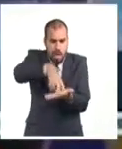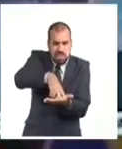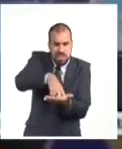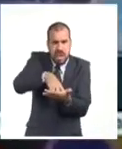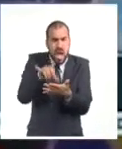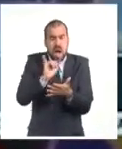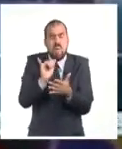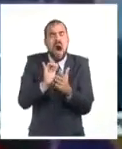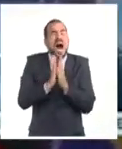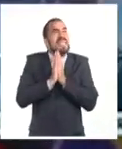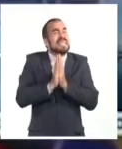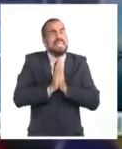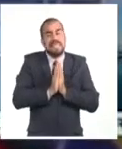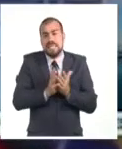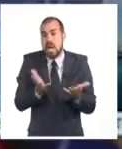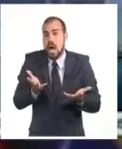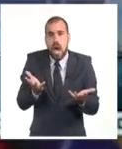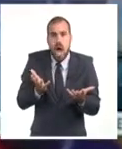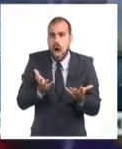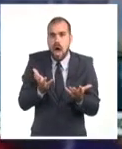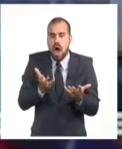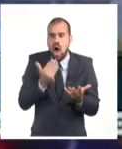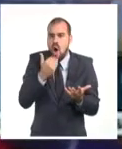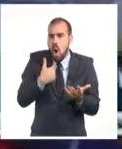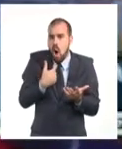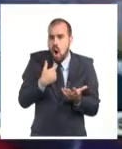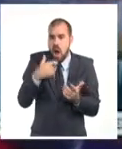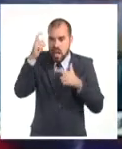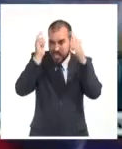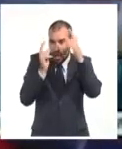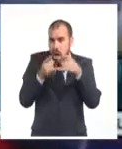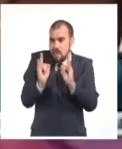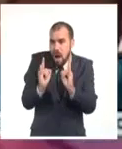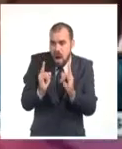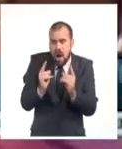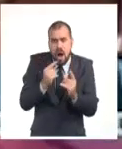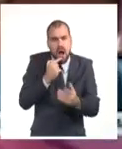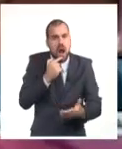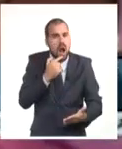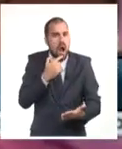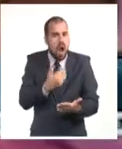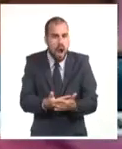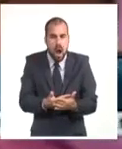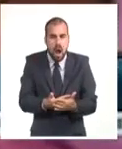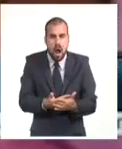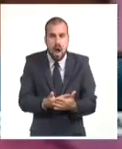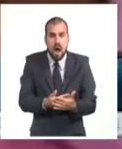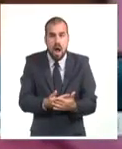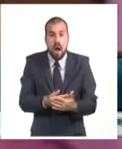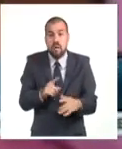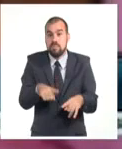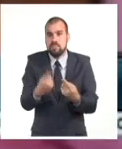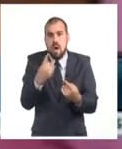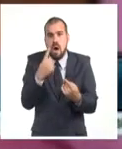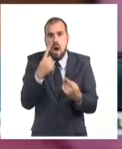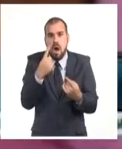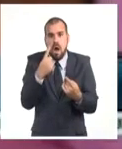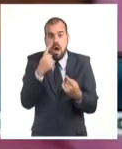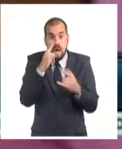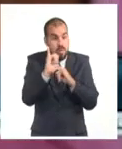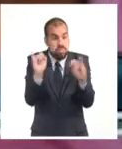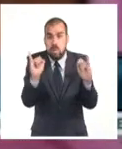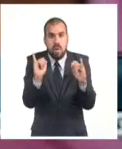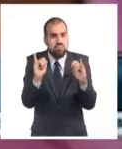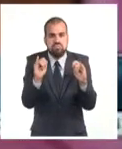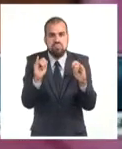cielo como no creyendo lo que acababan de escuchar, porque por supuesto la noticia se regó rápidamente.